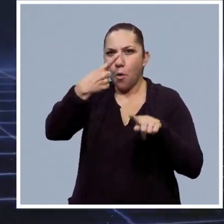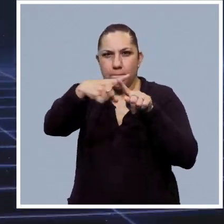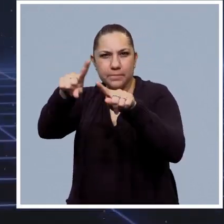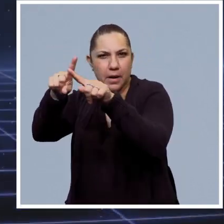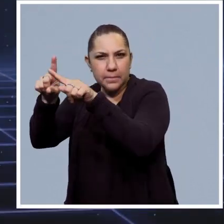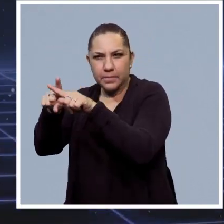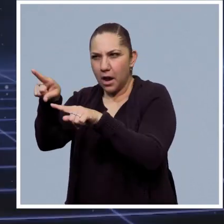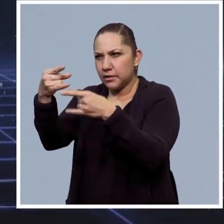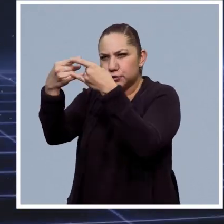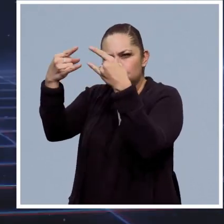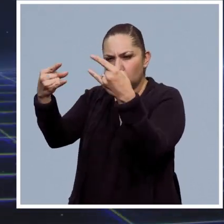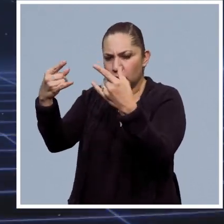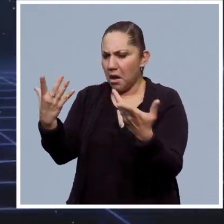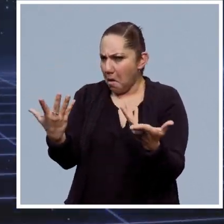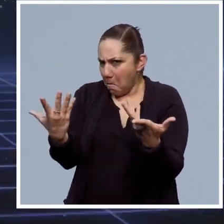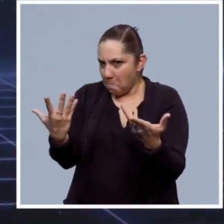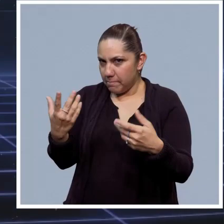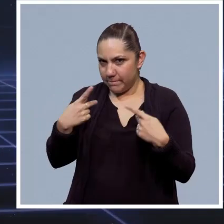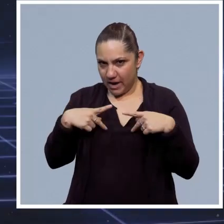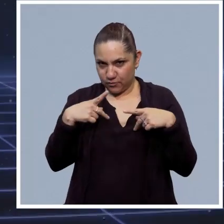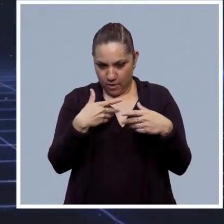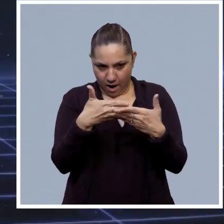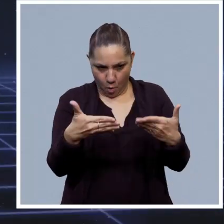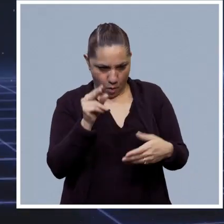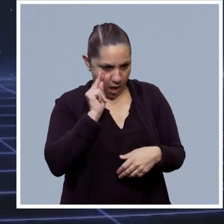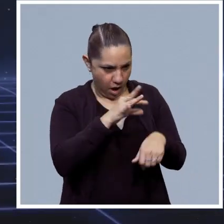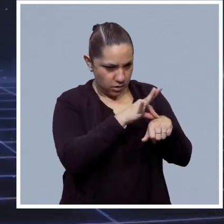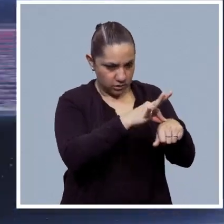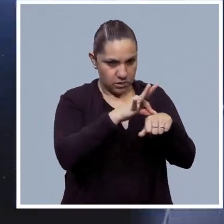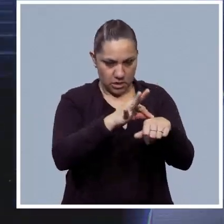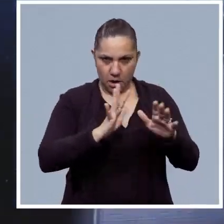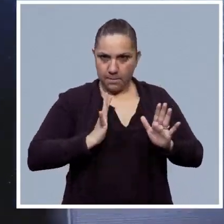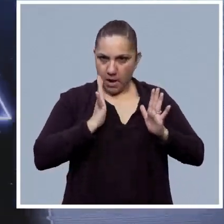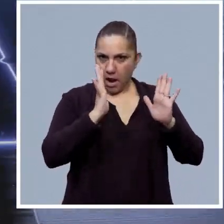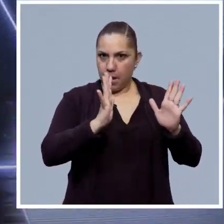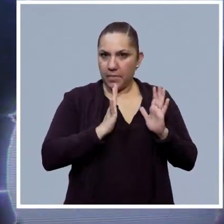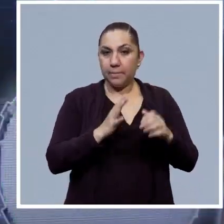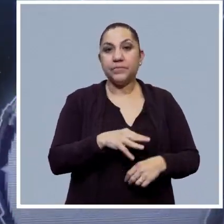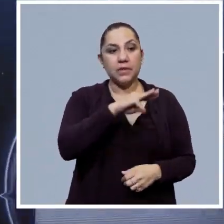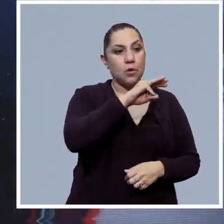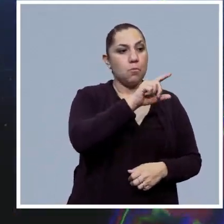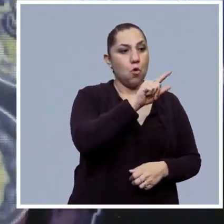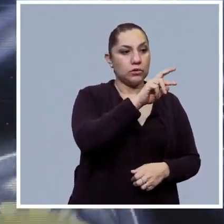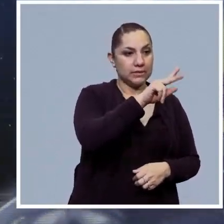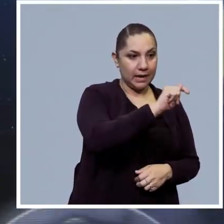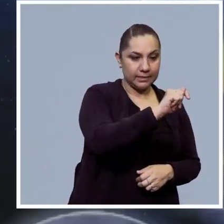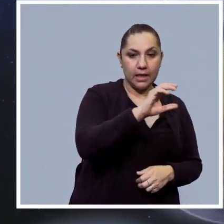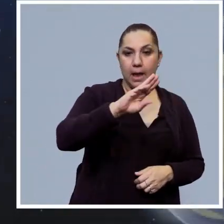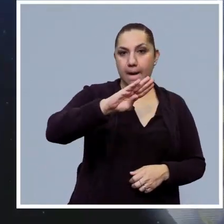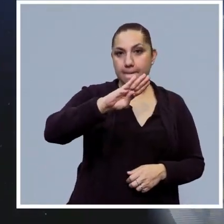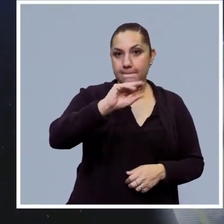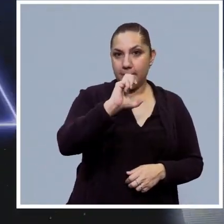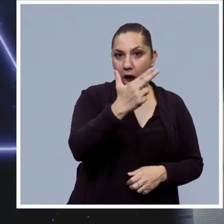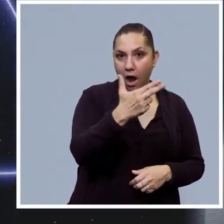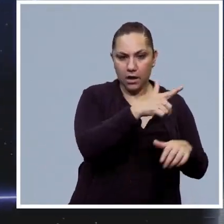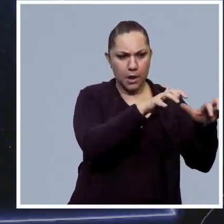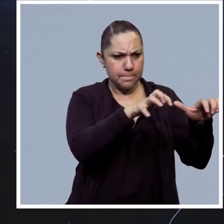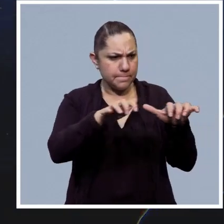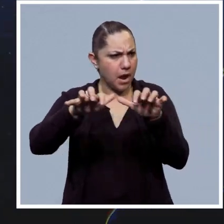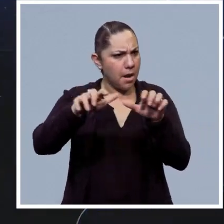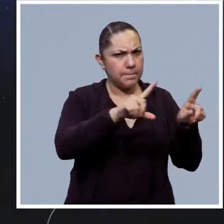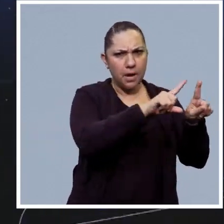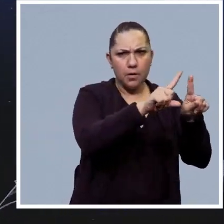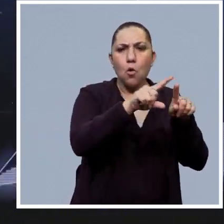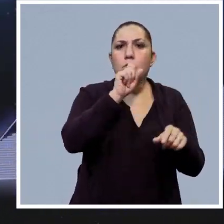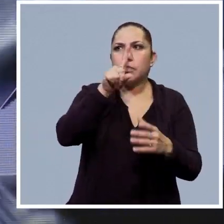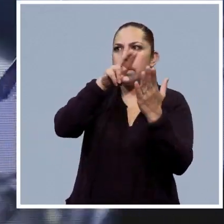novela. Sin embargo, hoy la tecnología nos sorprende cada vez más. La reproducción al piano de las obras de Mozart o Bach, la